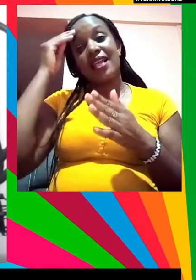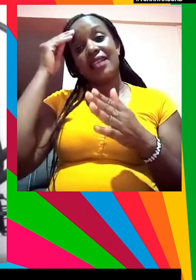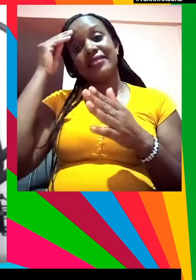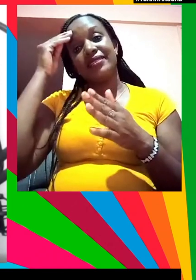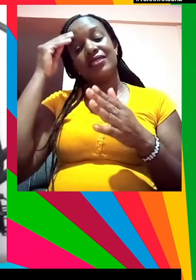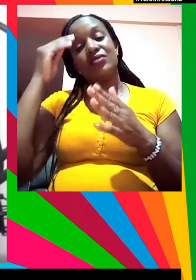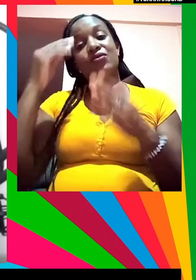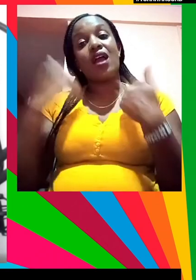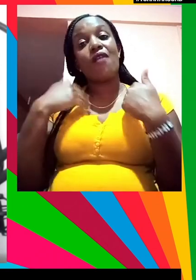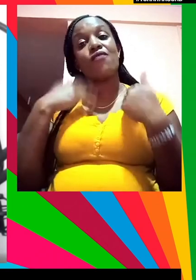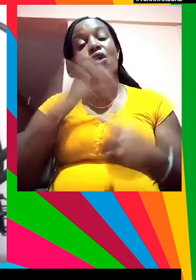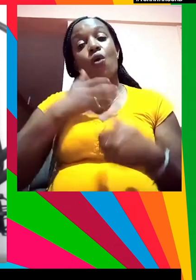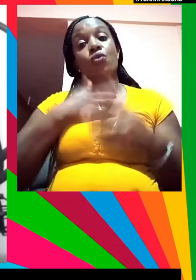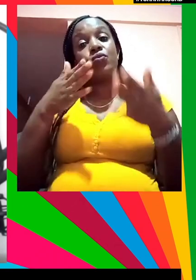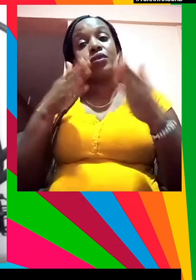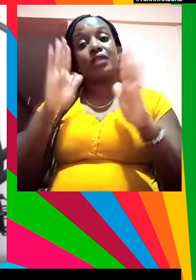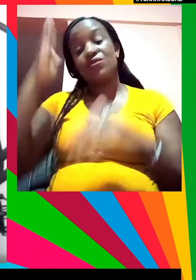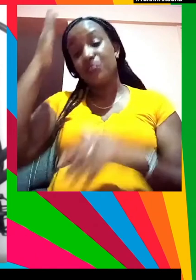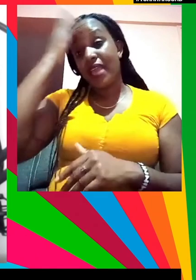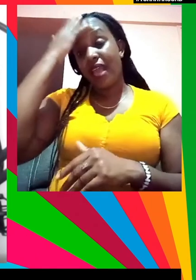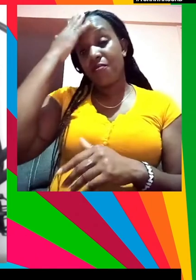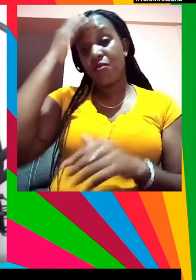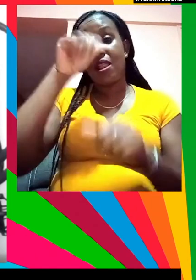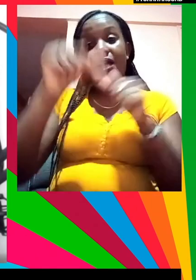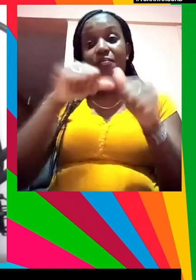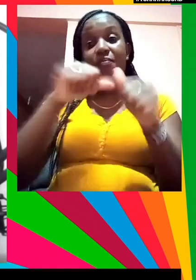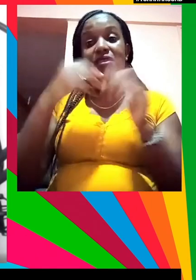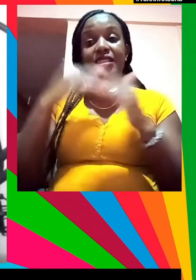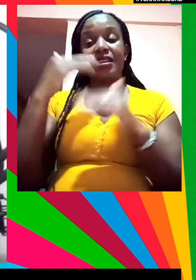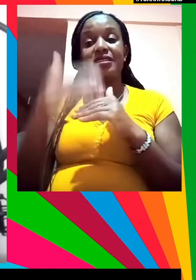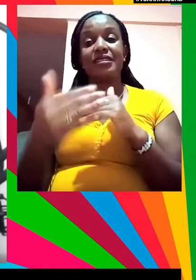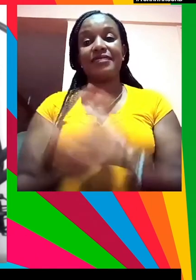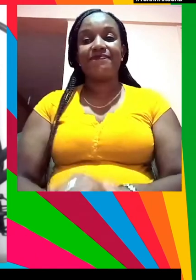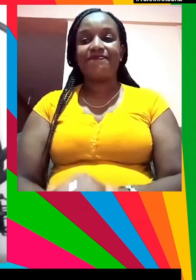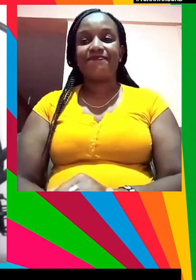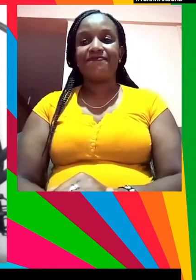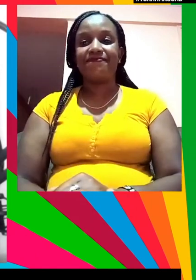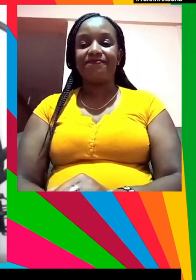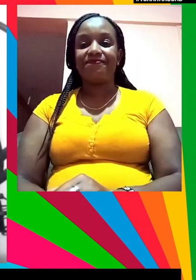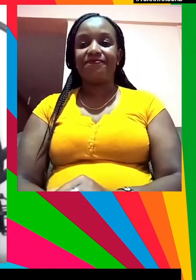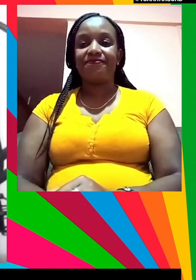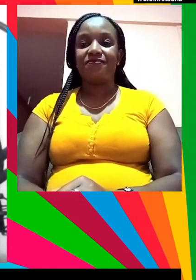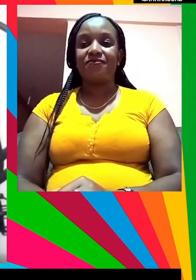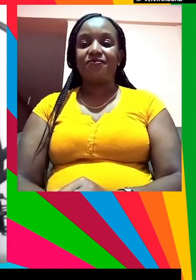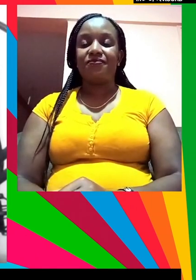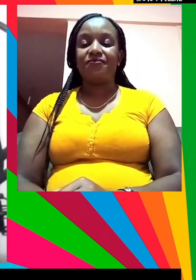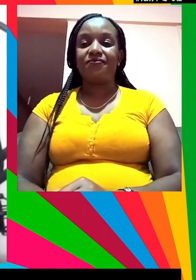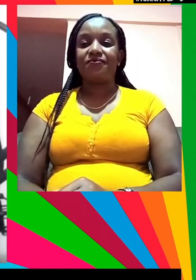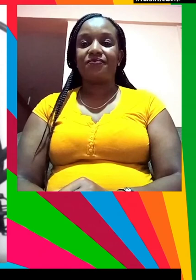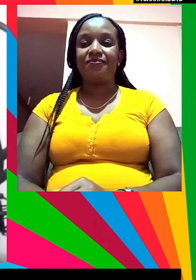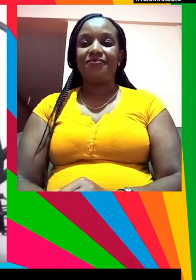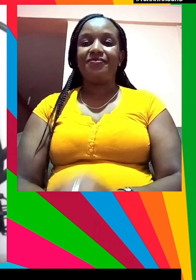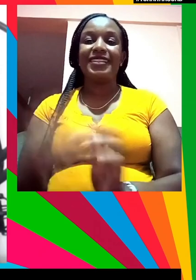a ser humildes quizás pueda dejarlo ahí gracias yo quiero seguir tu curso